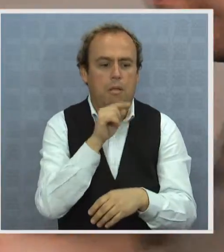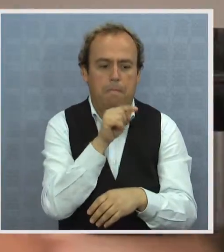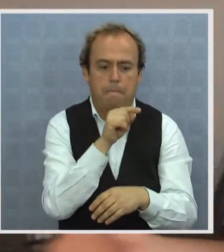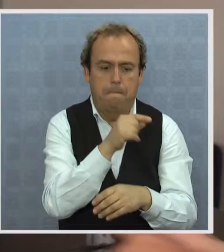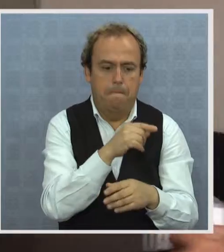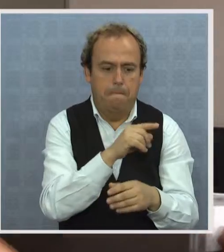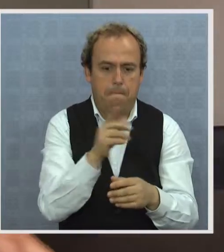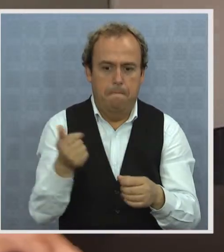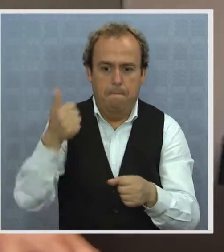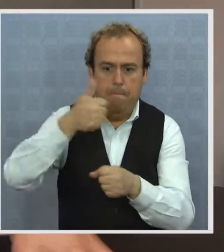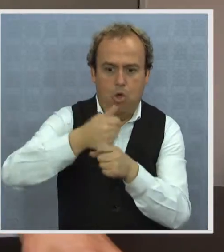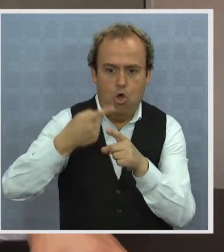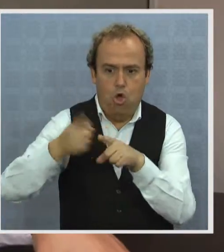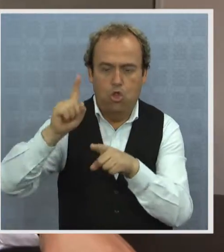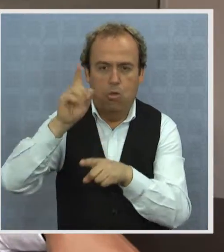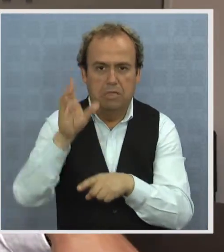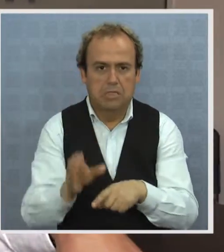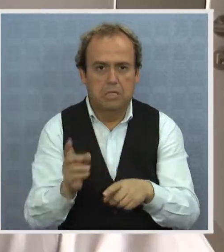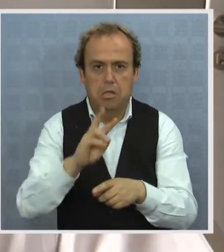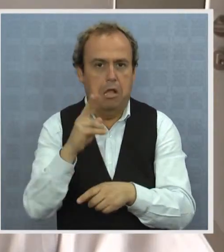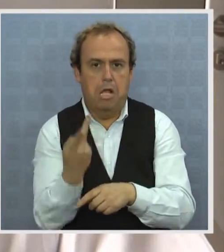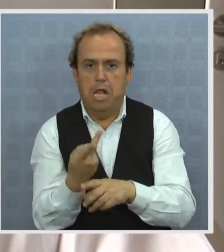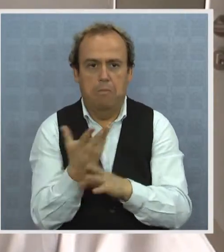presidente que llegue a la Casa Blanca.